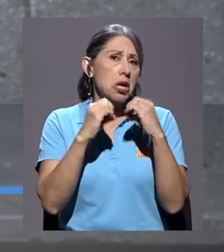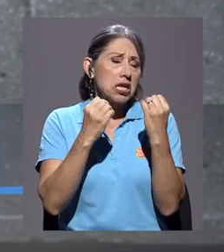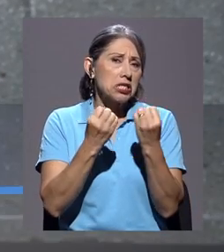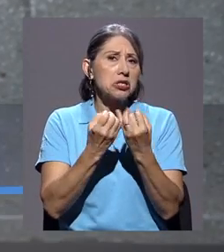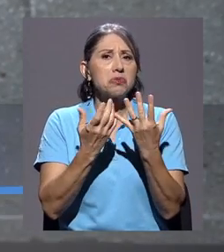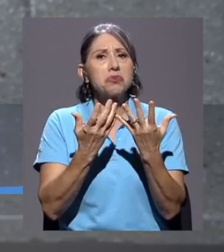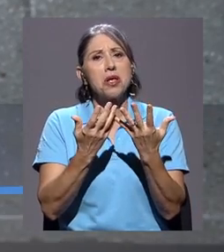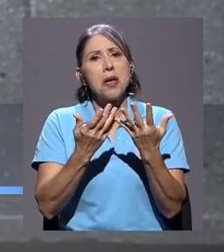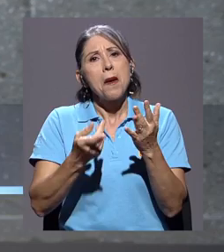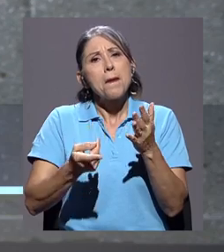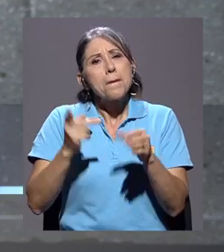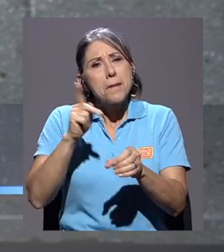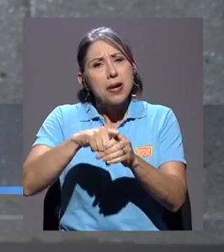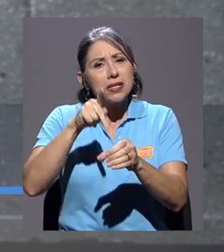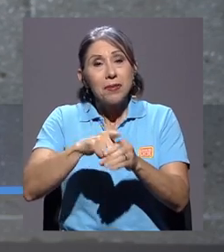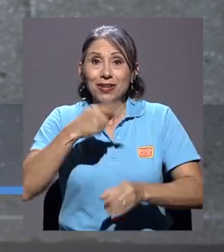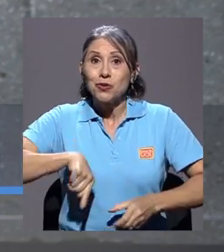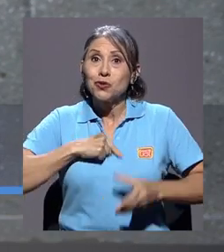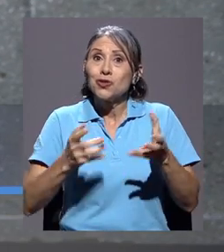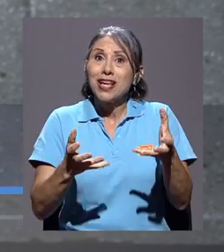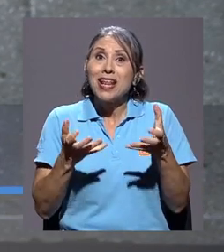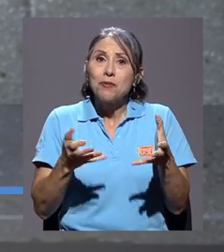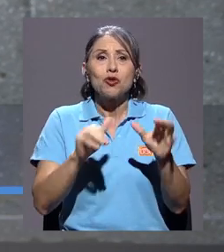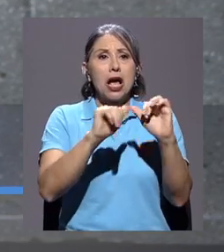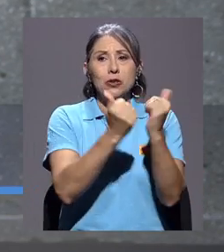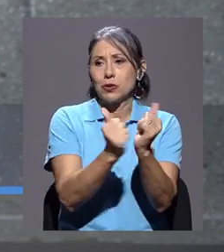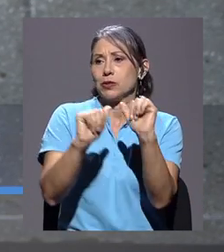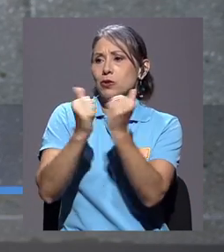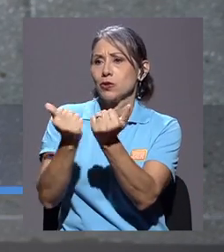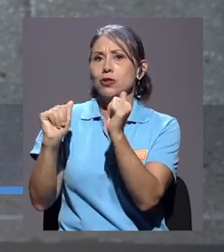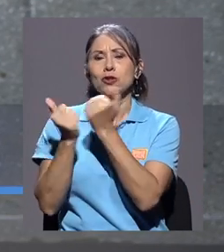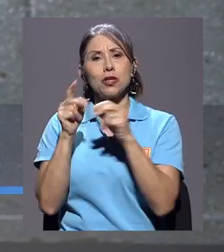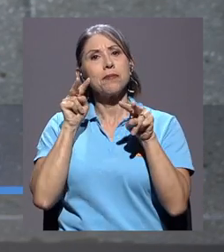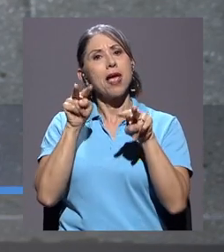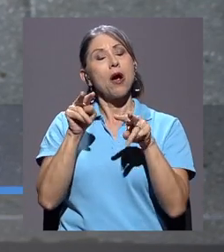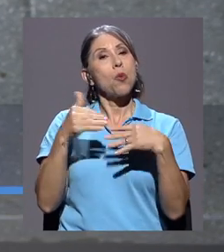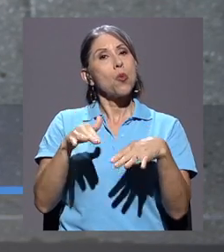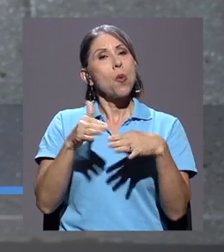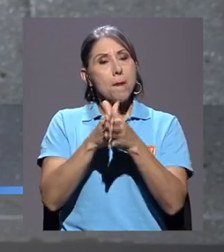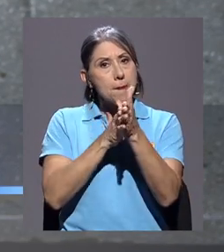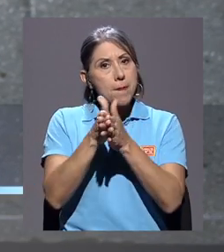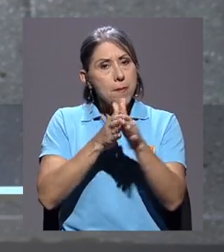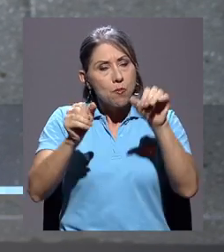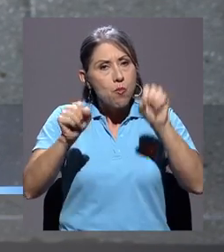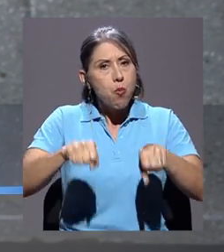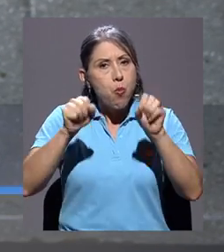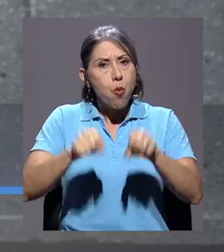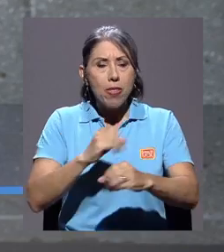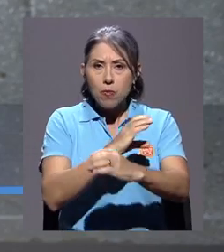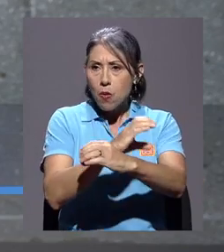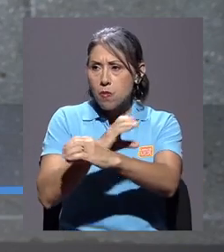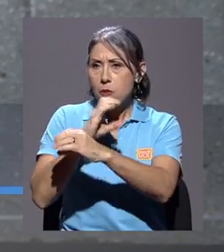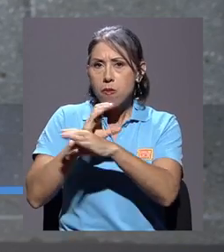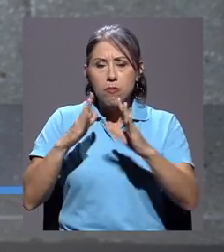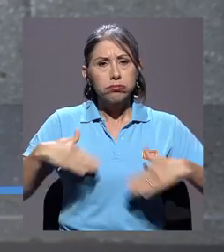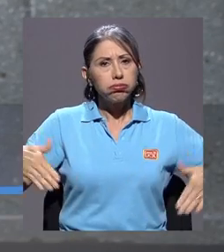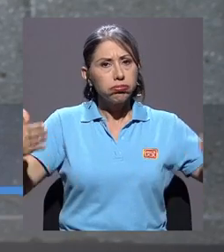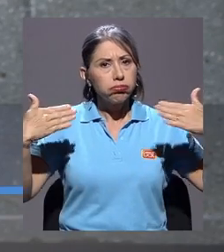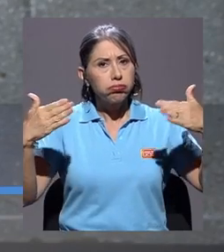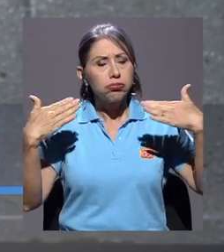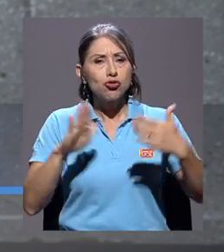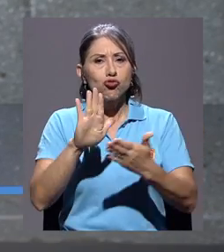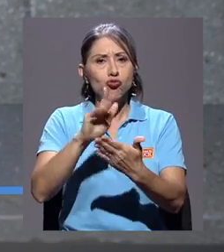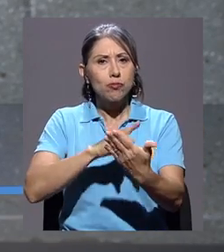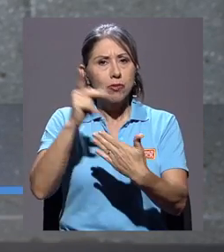una motivación para que otras asociaciones vean que es posible implementar acciones ambientales dentro de su